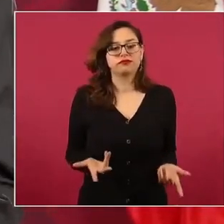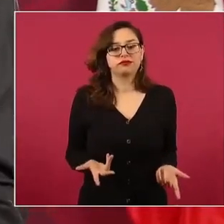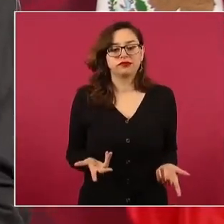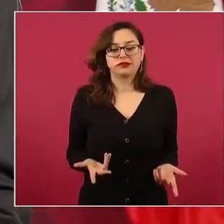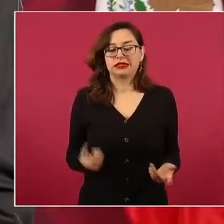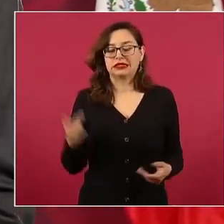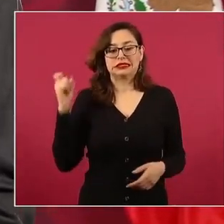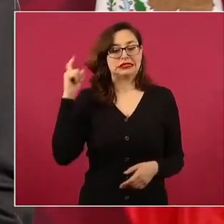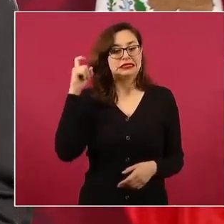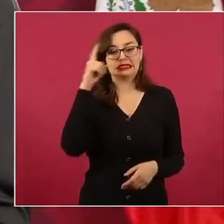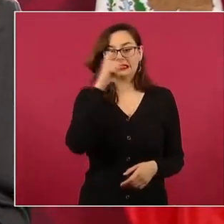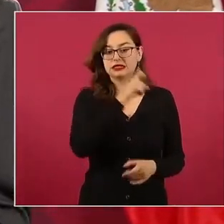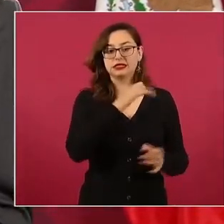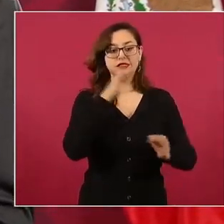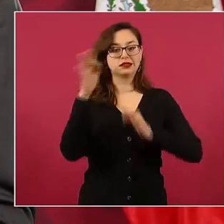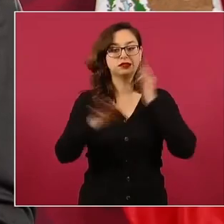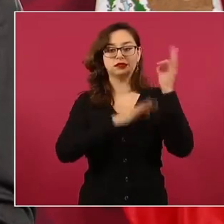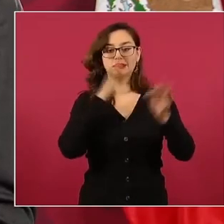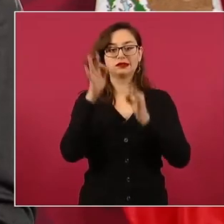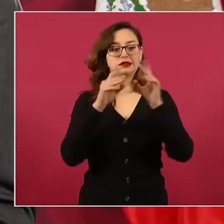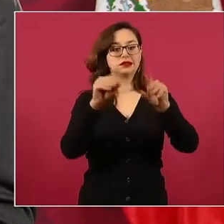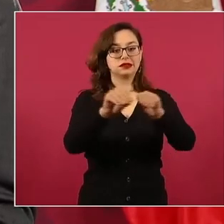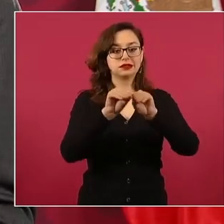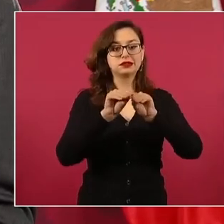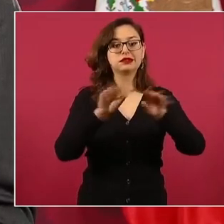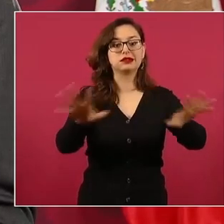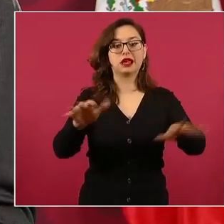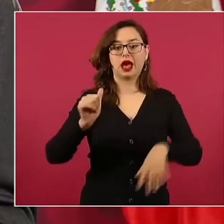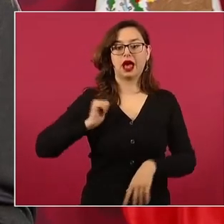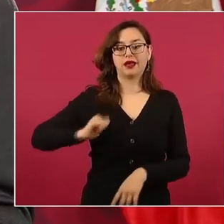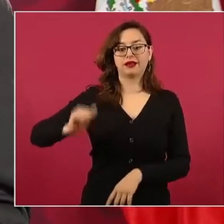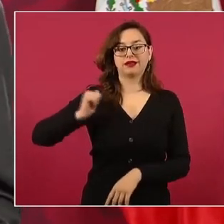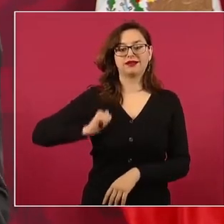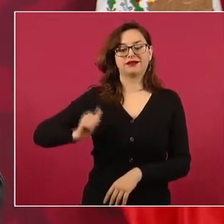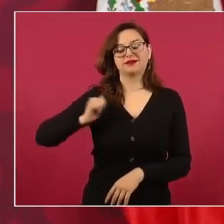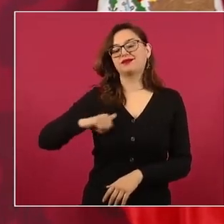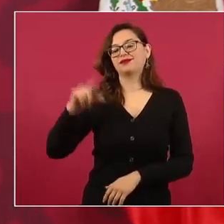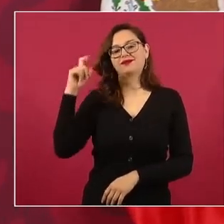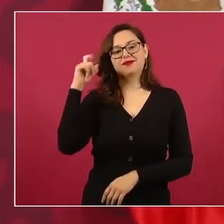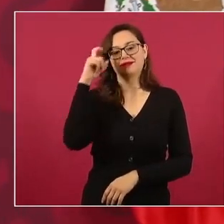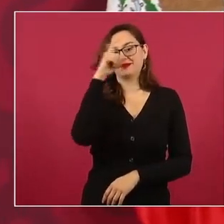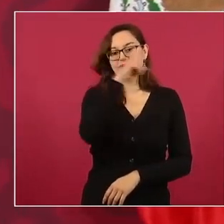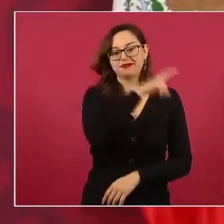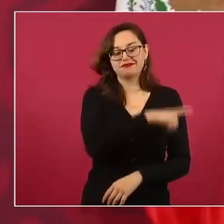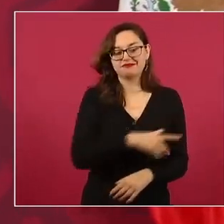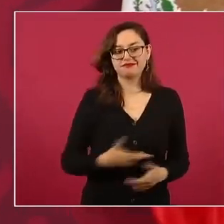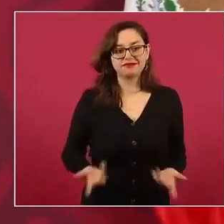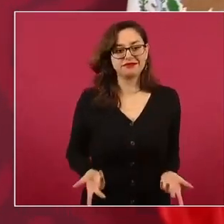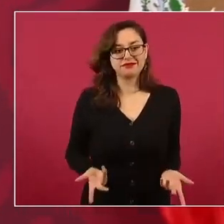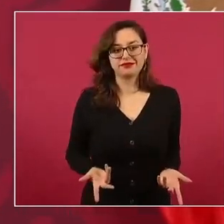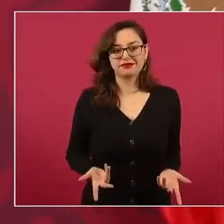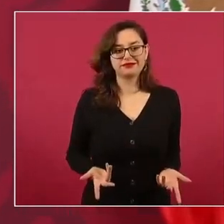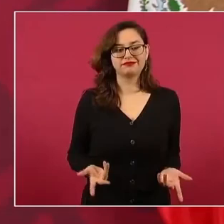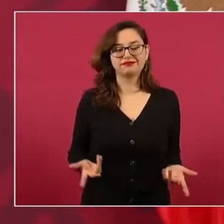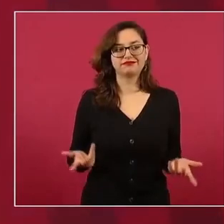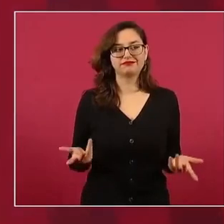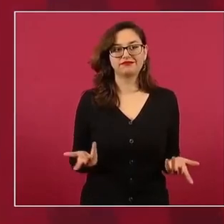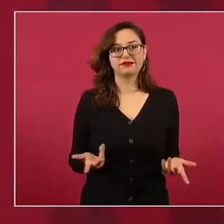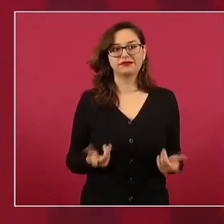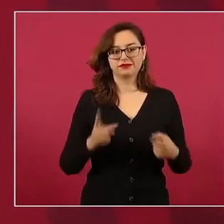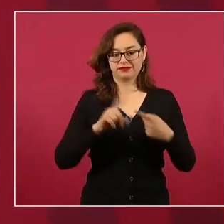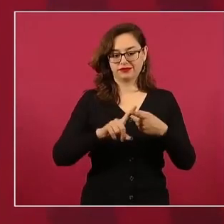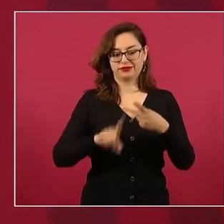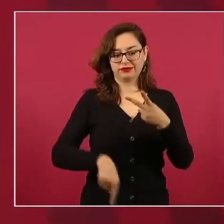era muy difícil, porque en Tabasco no había tradición democrática.